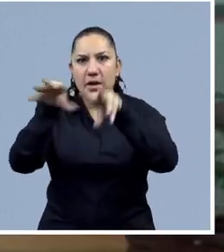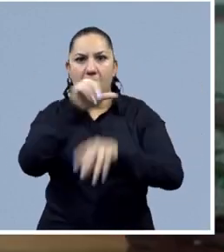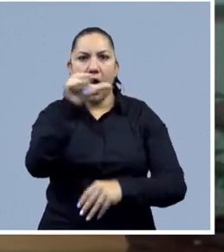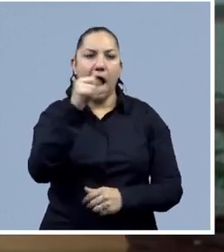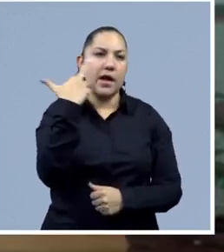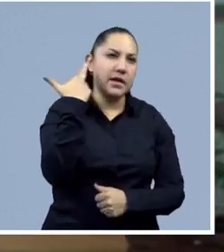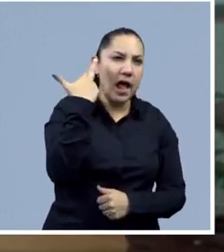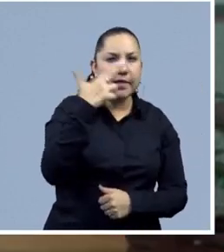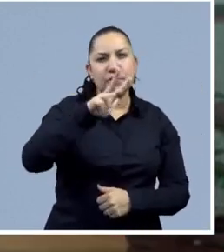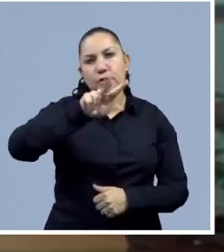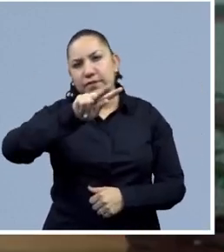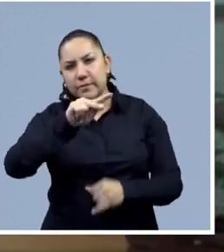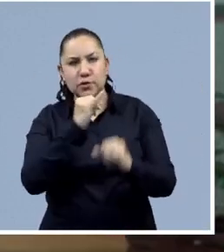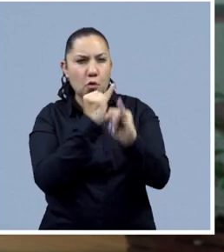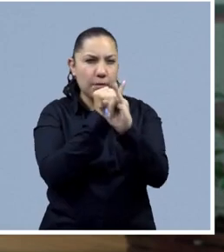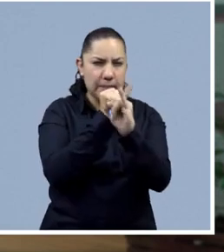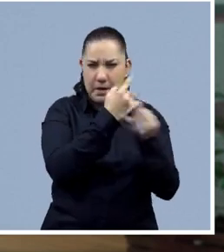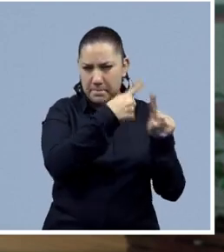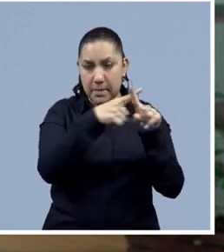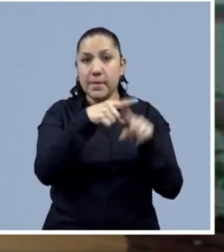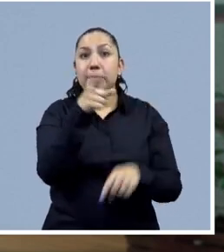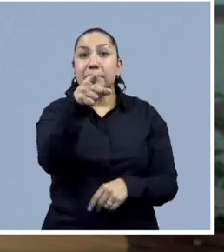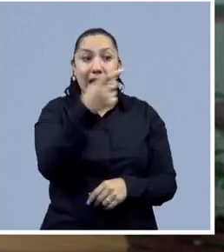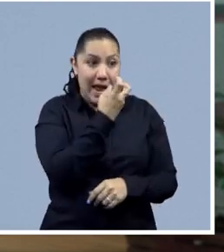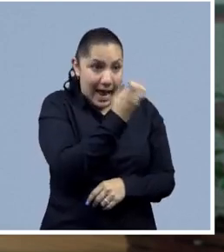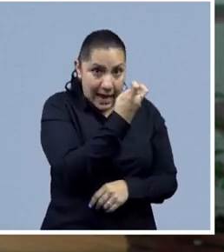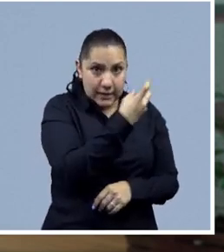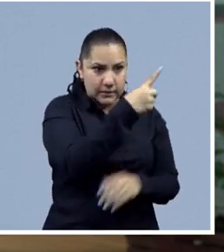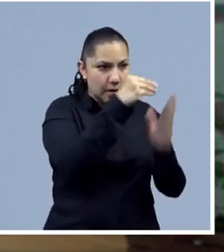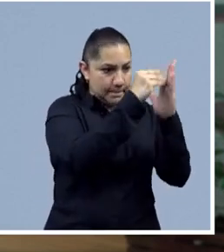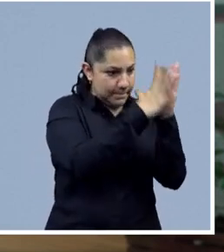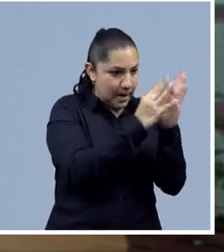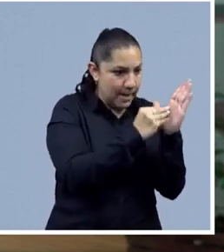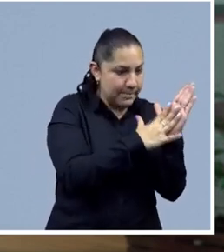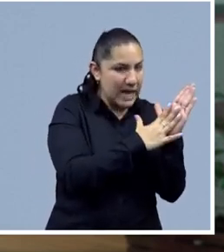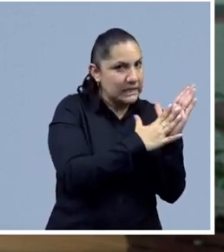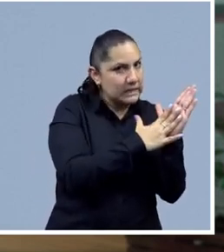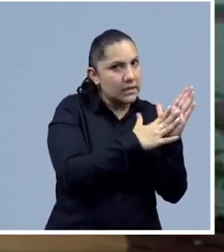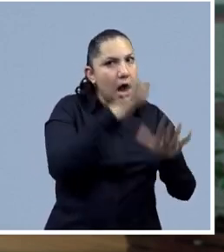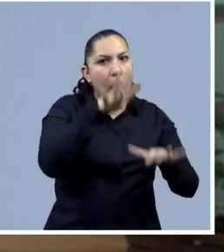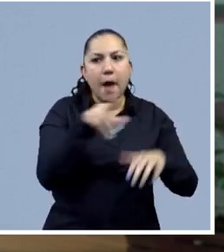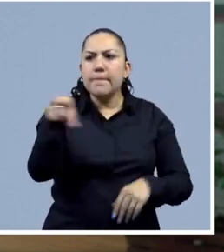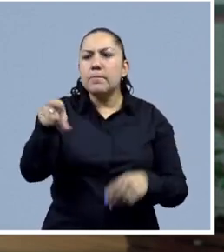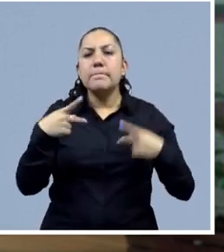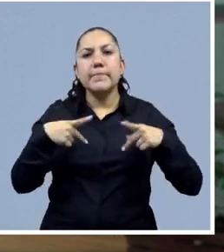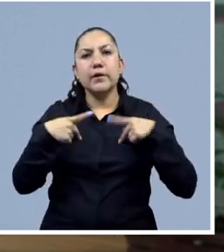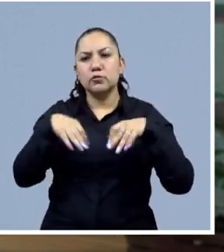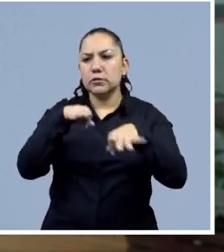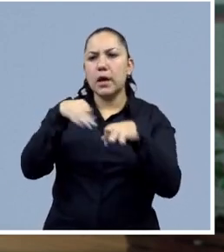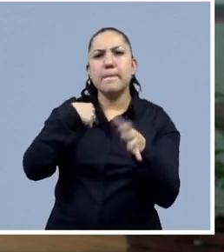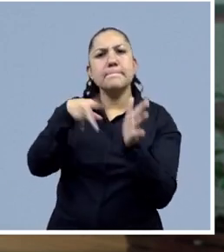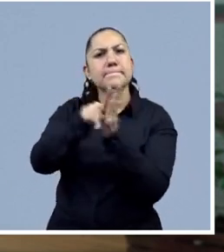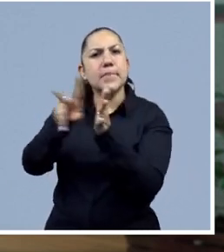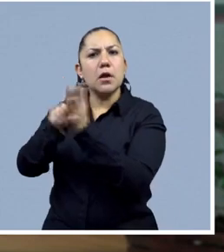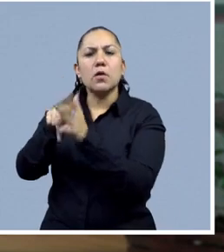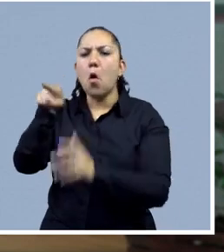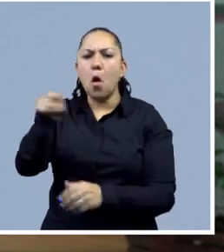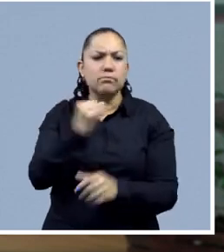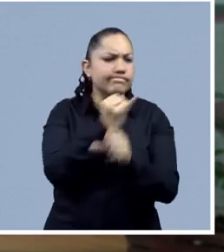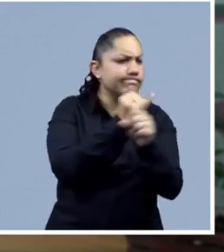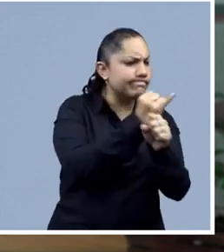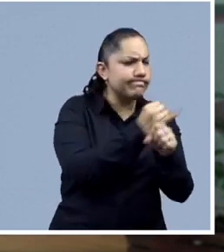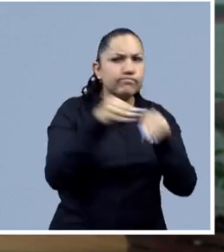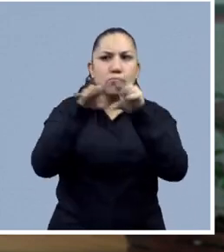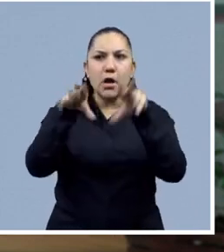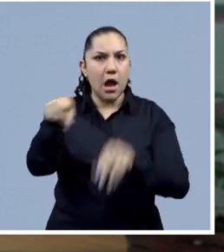regulaciones corren el riesgo justo de que otras conductas que realizan periodistas puedan considerarse también como violencia